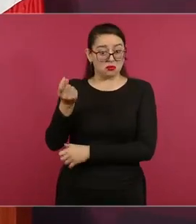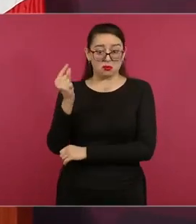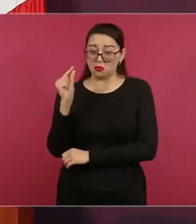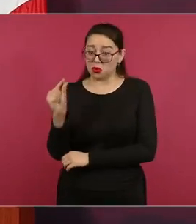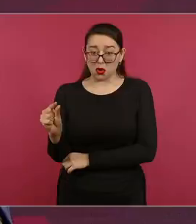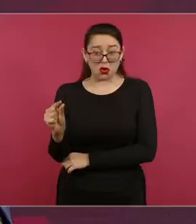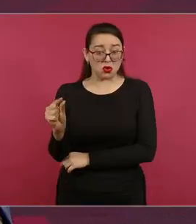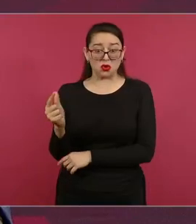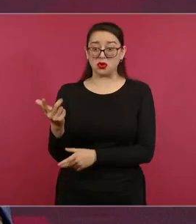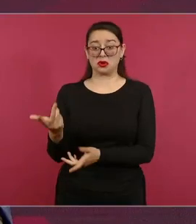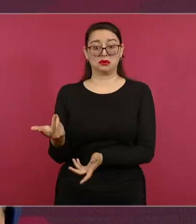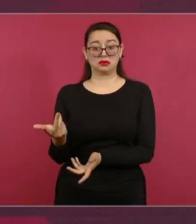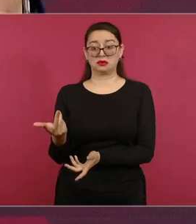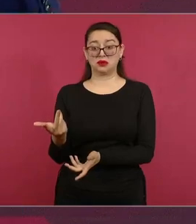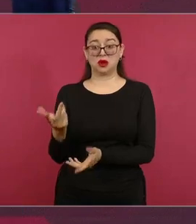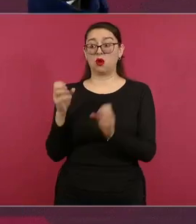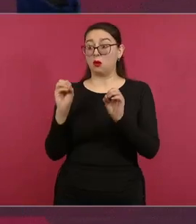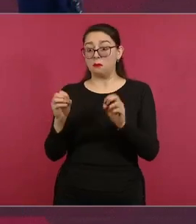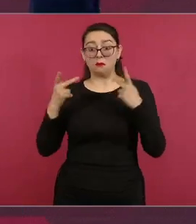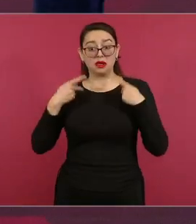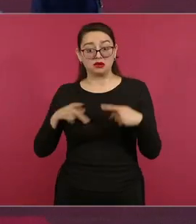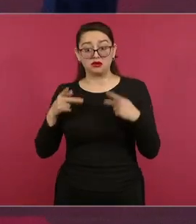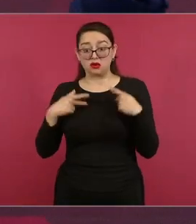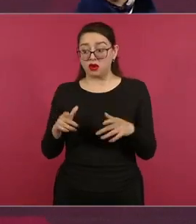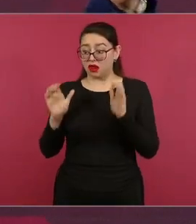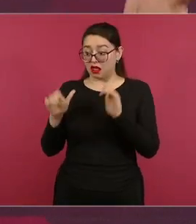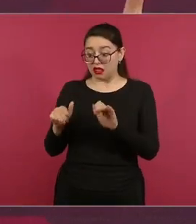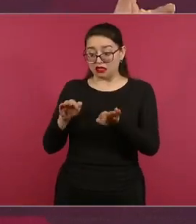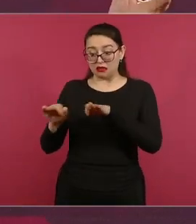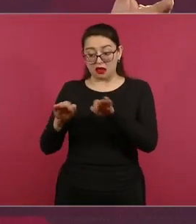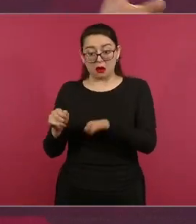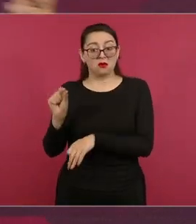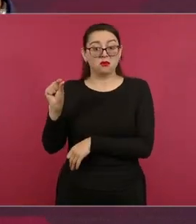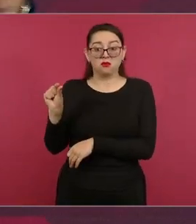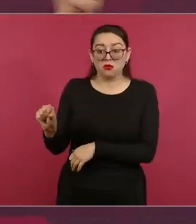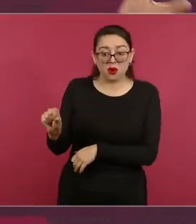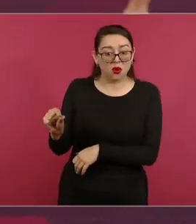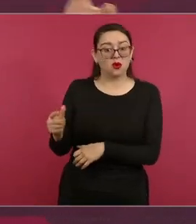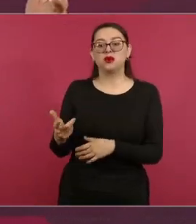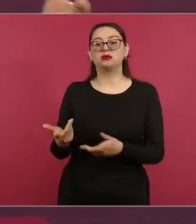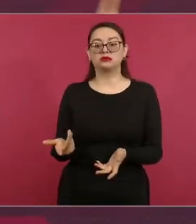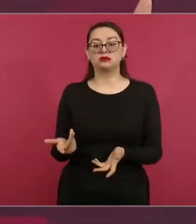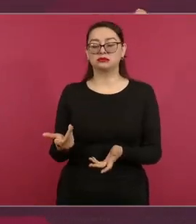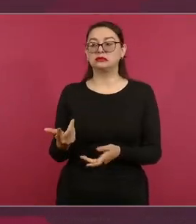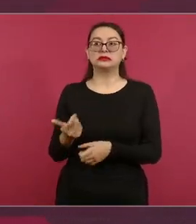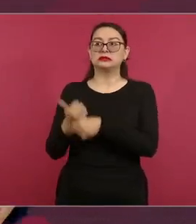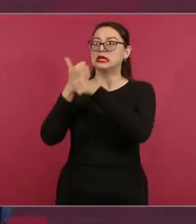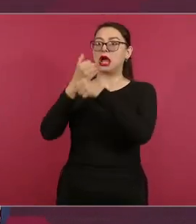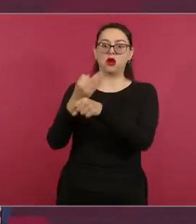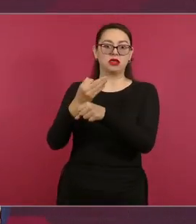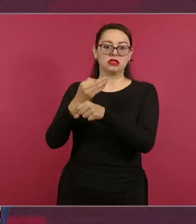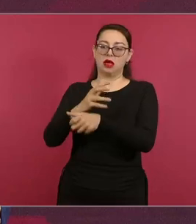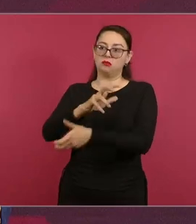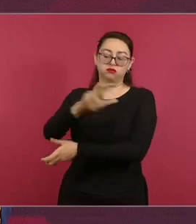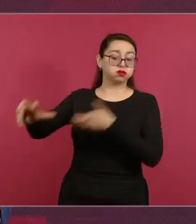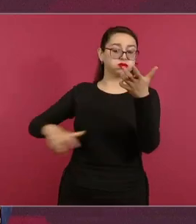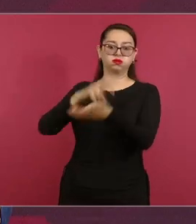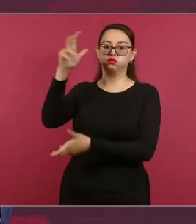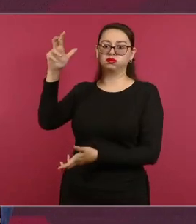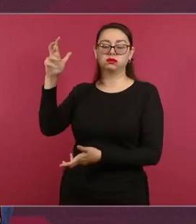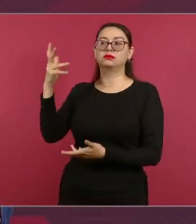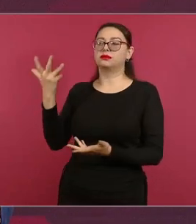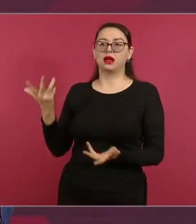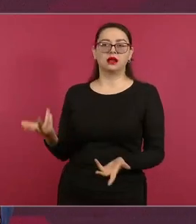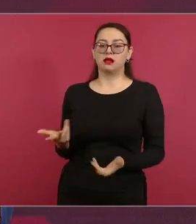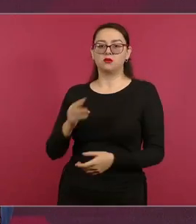para el tamaño de una tragedia como la de Acapulco.